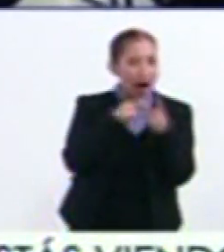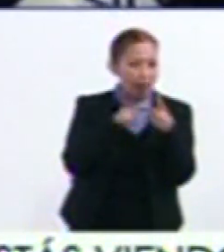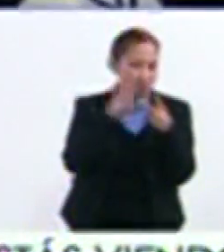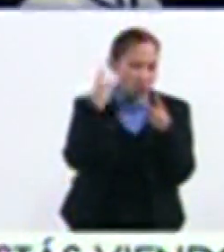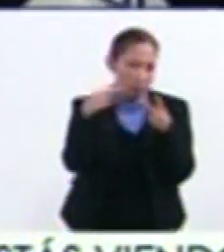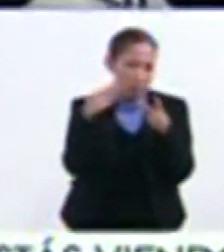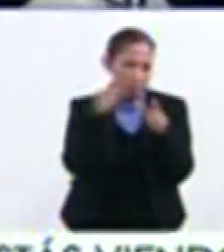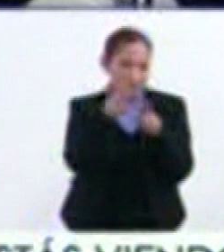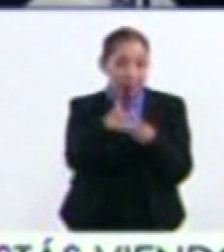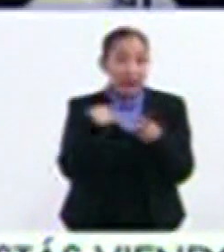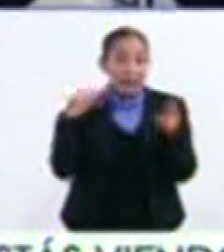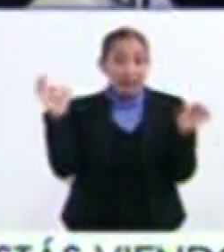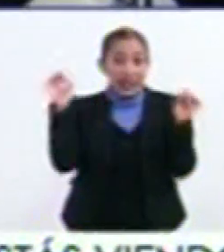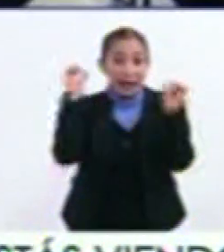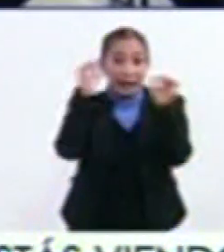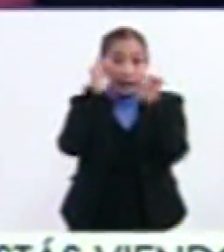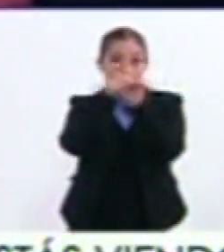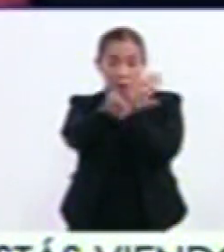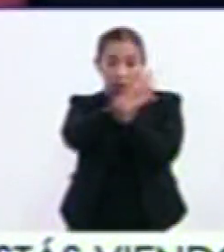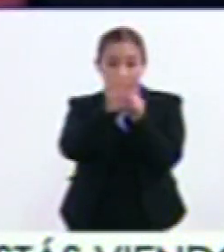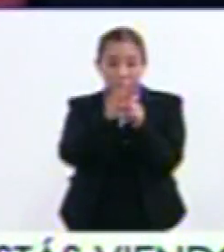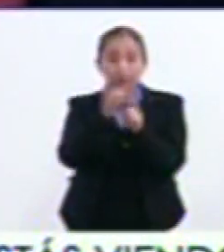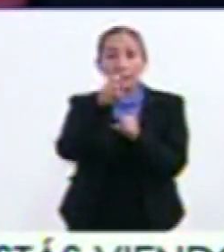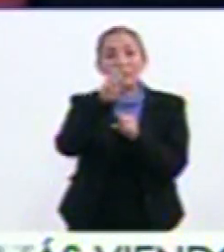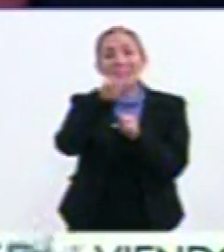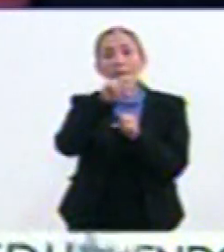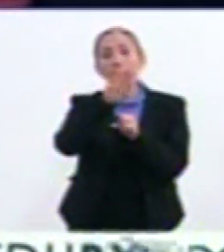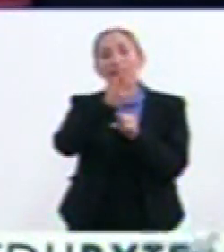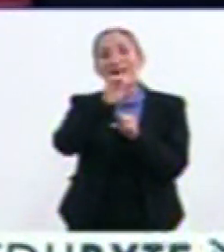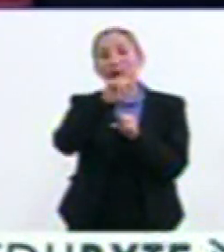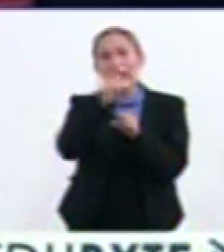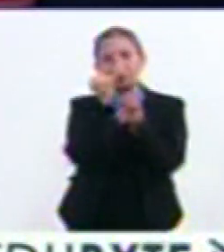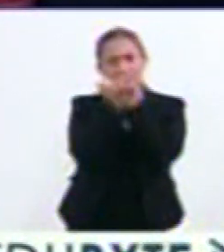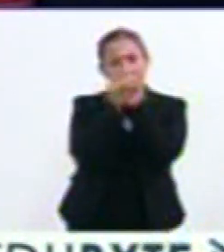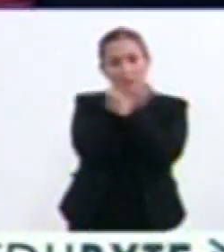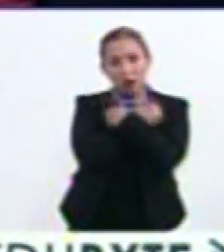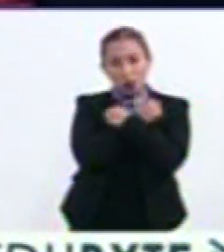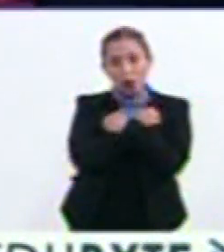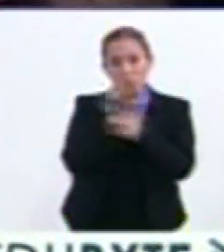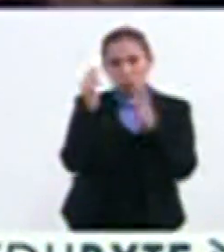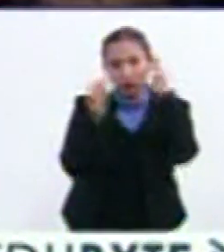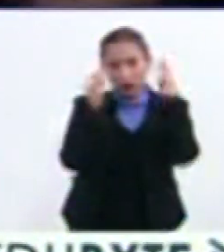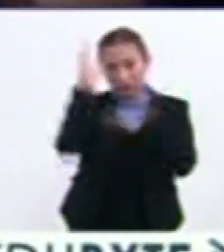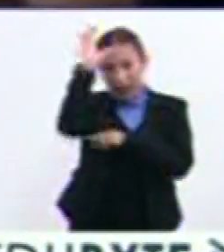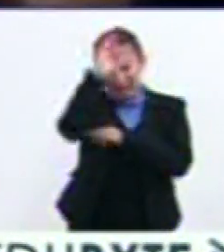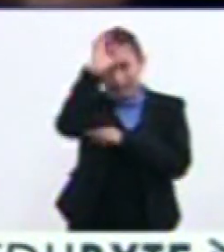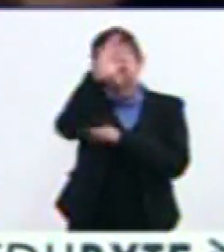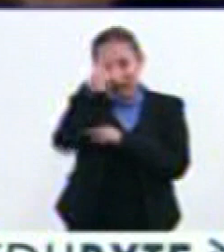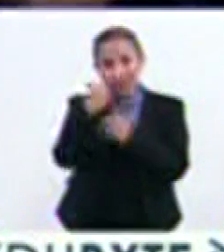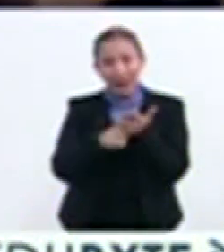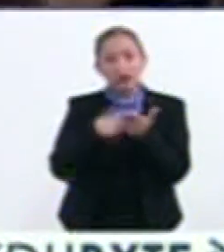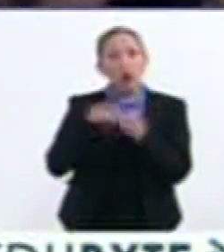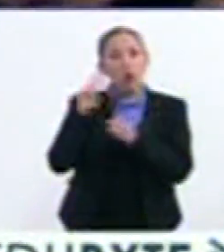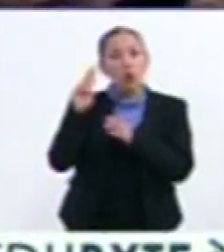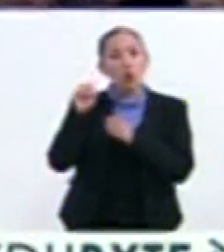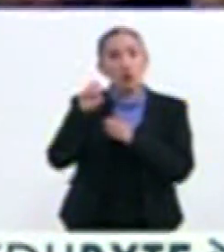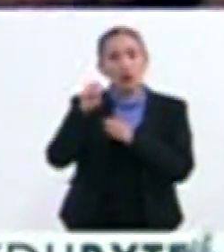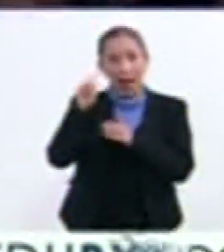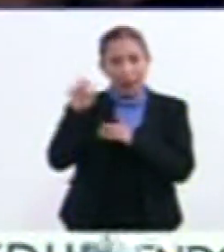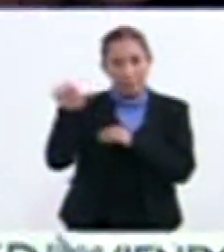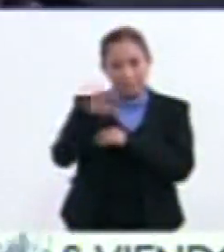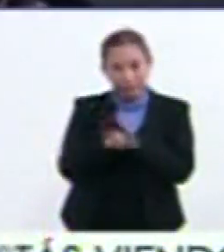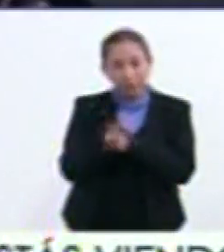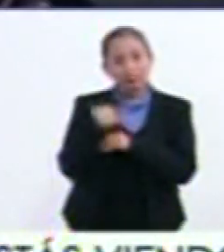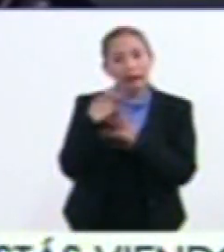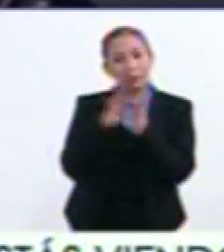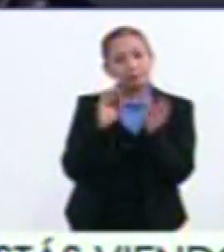y bueno, el eclipse total de luna Miriam Barragán, curadora educativa de Universo Museo de las Ciencias de la Universidad Nacional Autónoma de